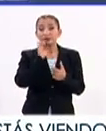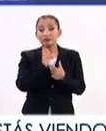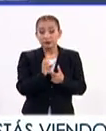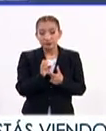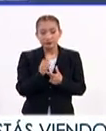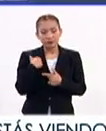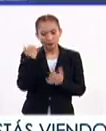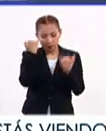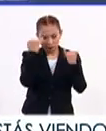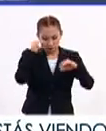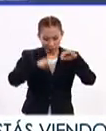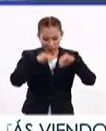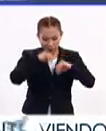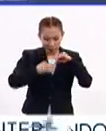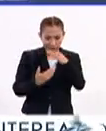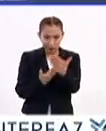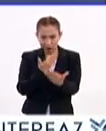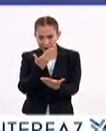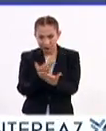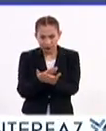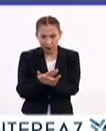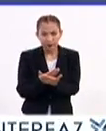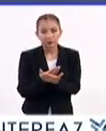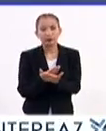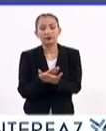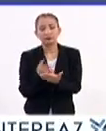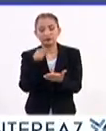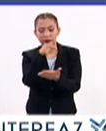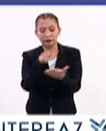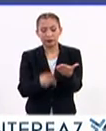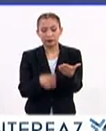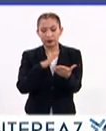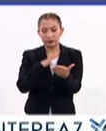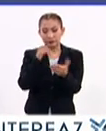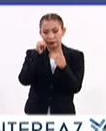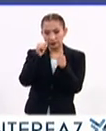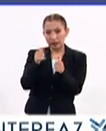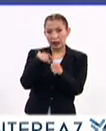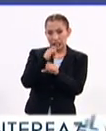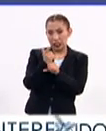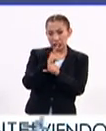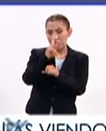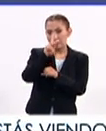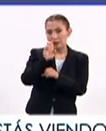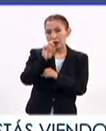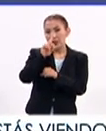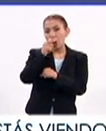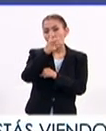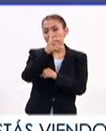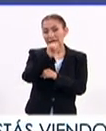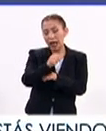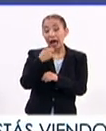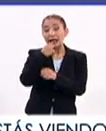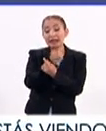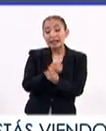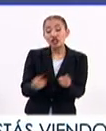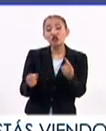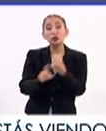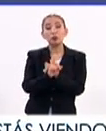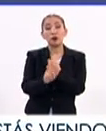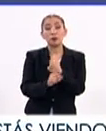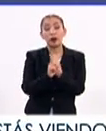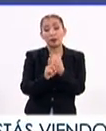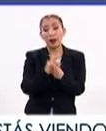creamos este servicio en el cual se atiende, en la carrera de pedagogía, se atienden a niños con